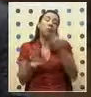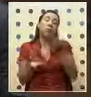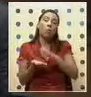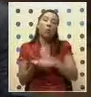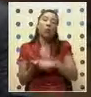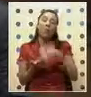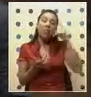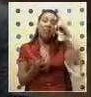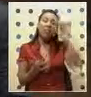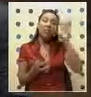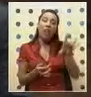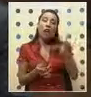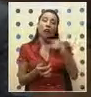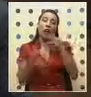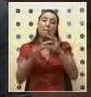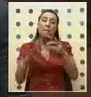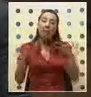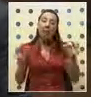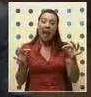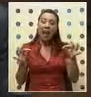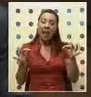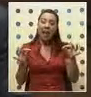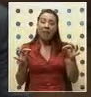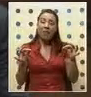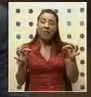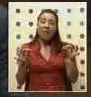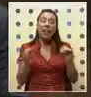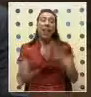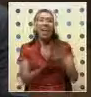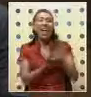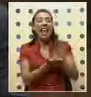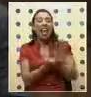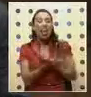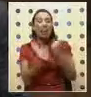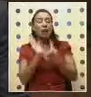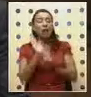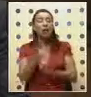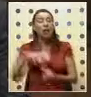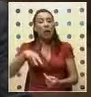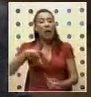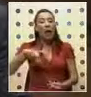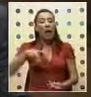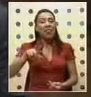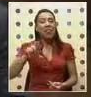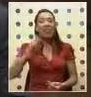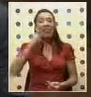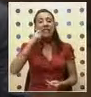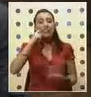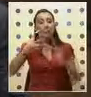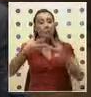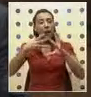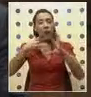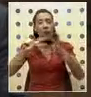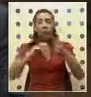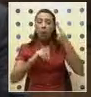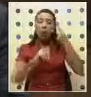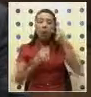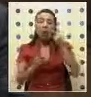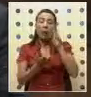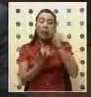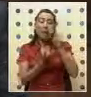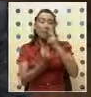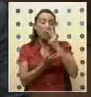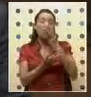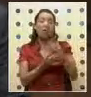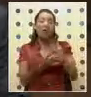es difícil encontrar las palabras, las citas y los ejemplos que grafiquen lo que Mandela significa para el mundo, pero sobre todo que grafiquen la